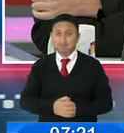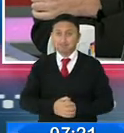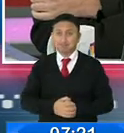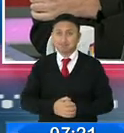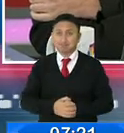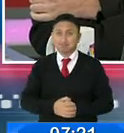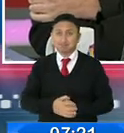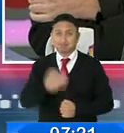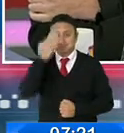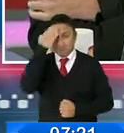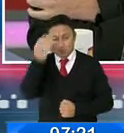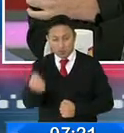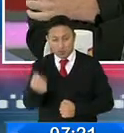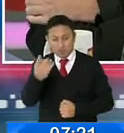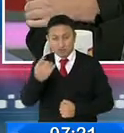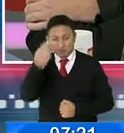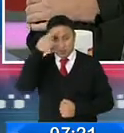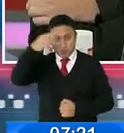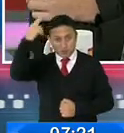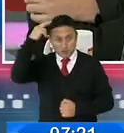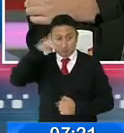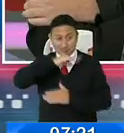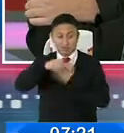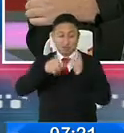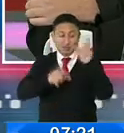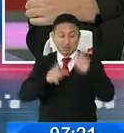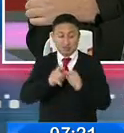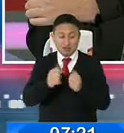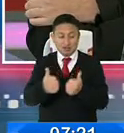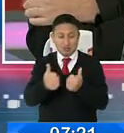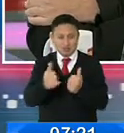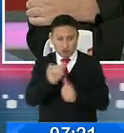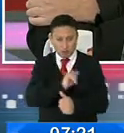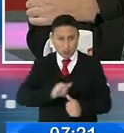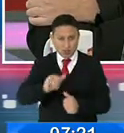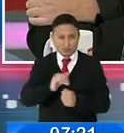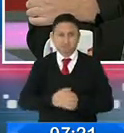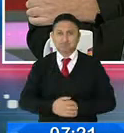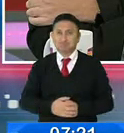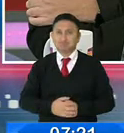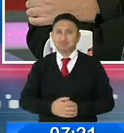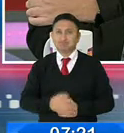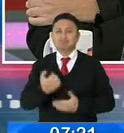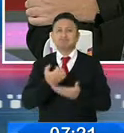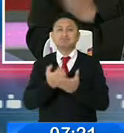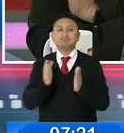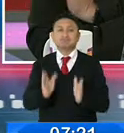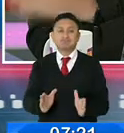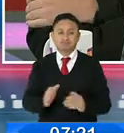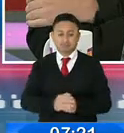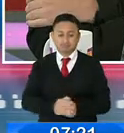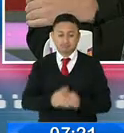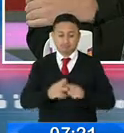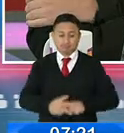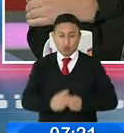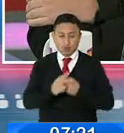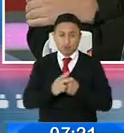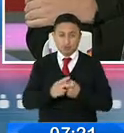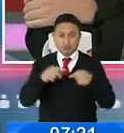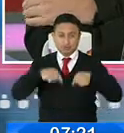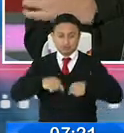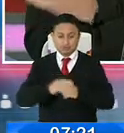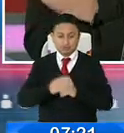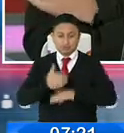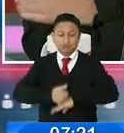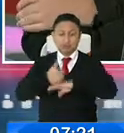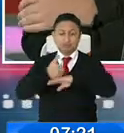días, Roberto. También una buena semana para usted y para todos quienes nos escuchan. Bueno, economista, partamos de que la